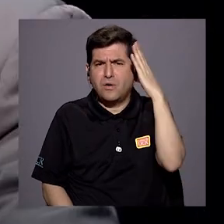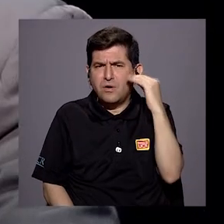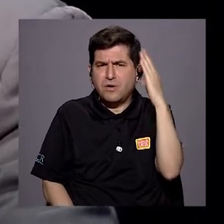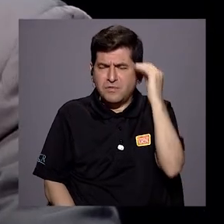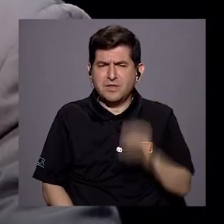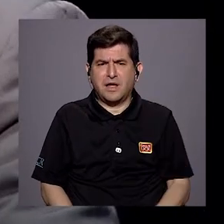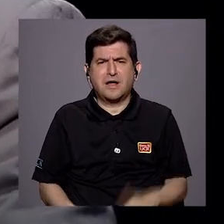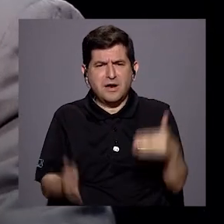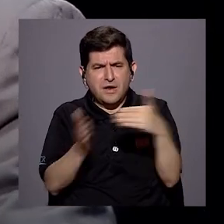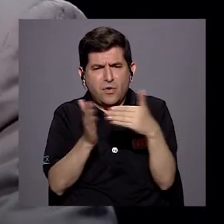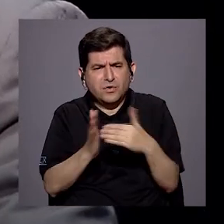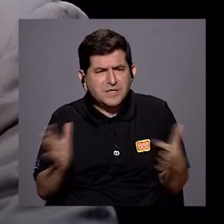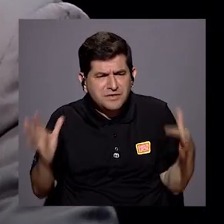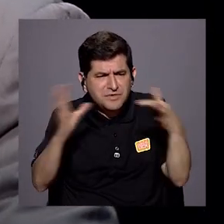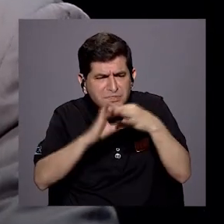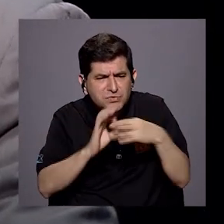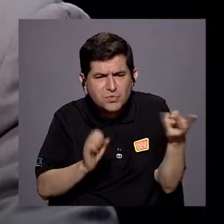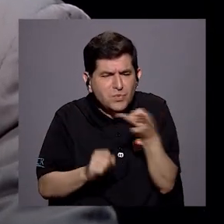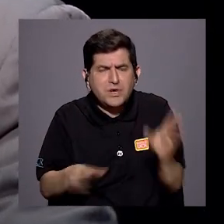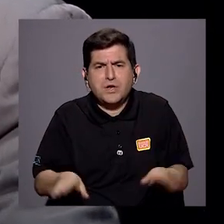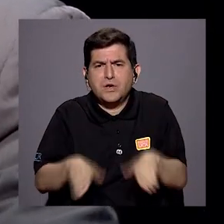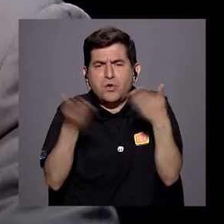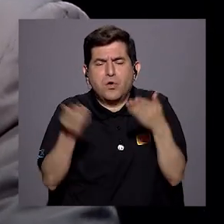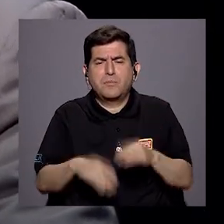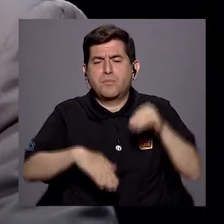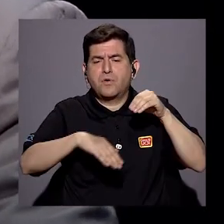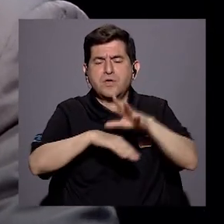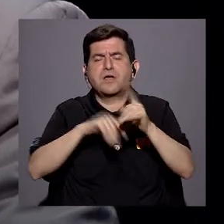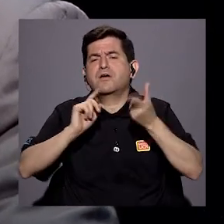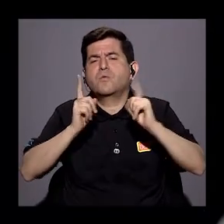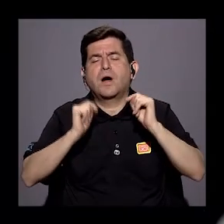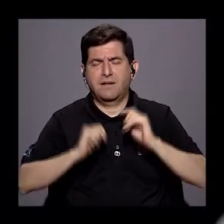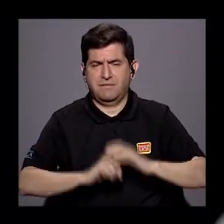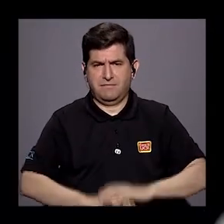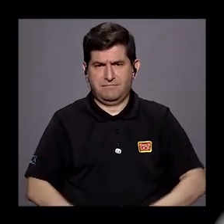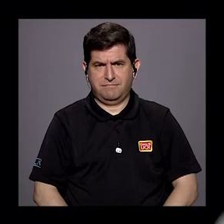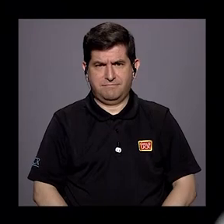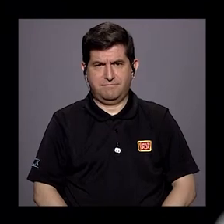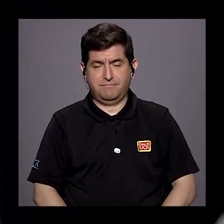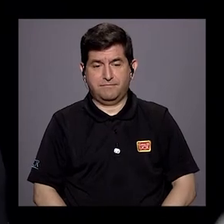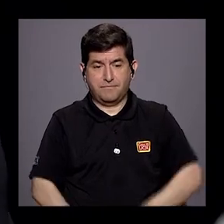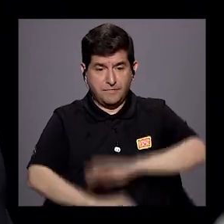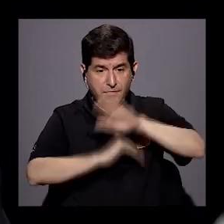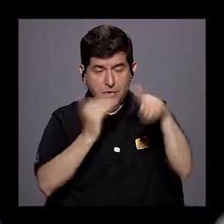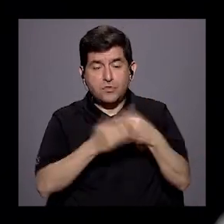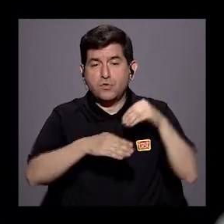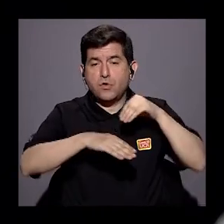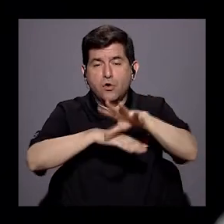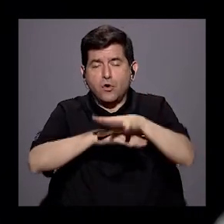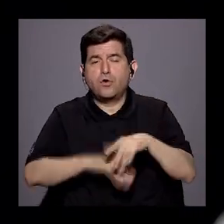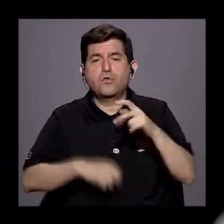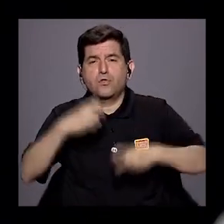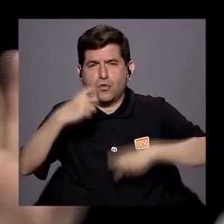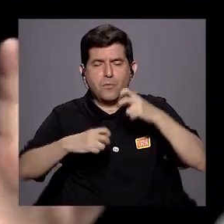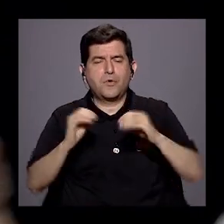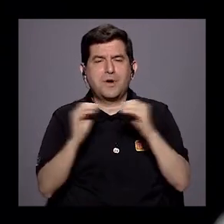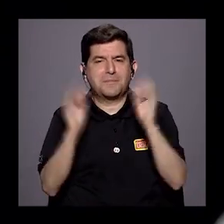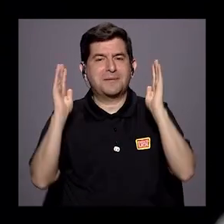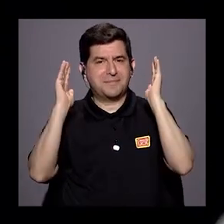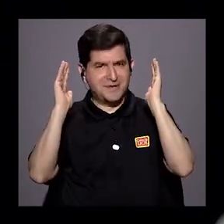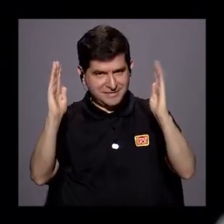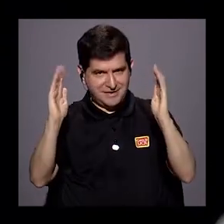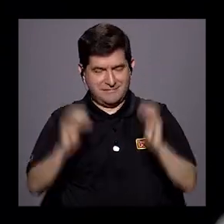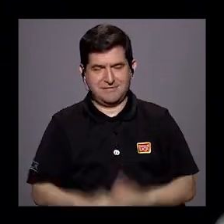¿Cómo retomar un poco ese binomio y qué consecuencias nos ha dejado? Mira, todo esto es consecuencia de un problema mayor.